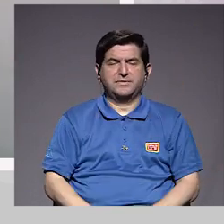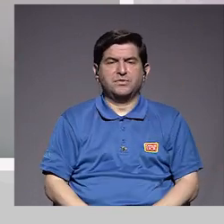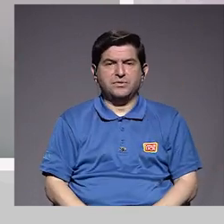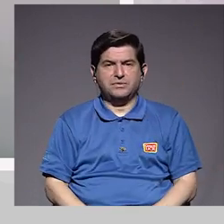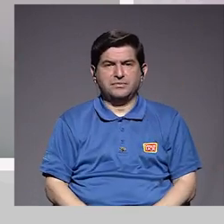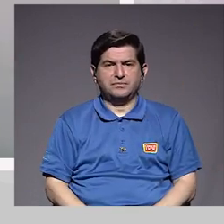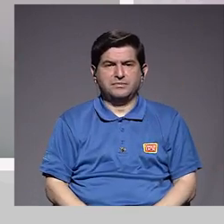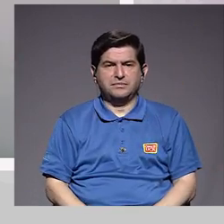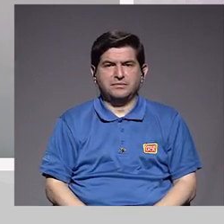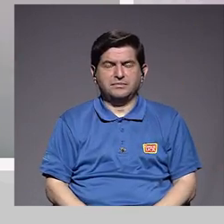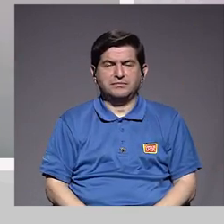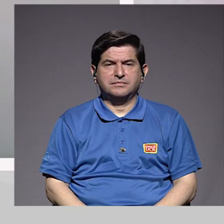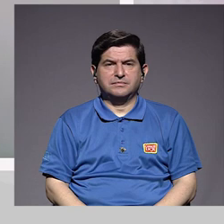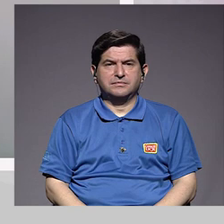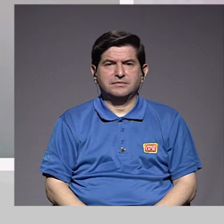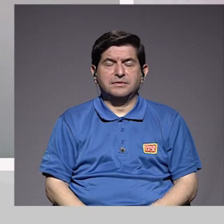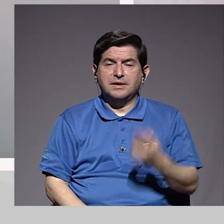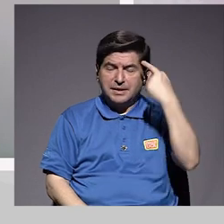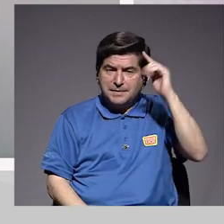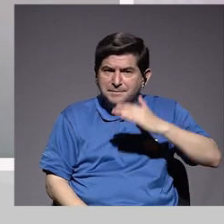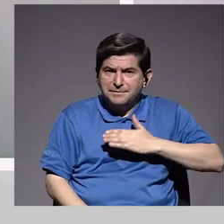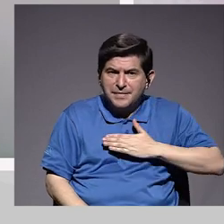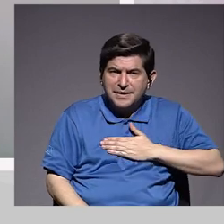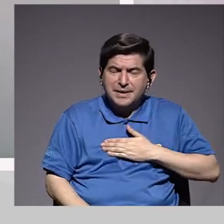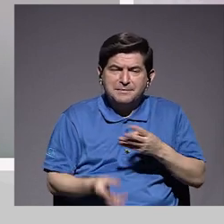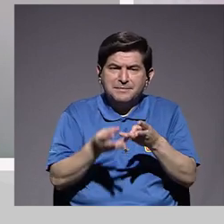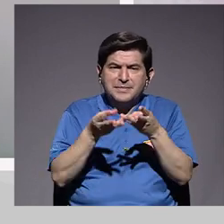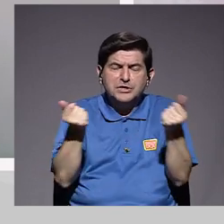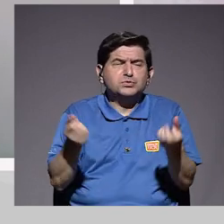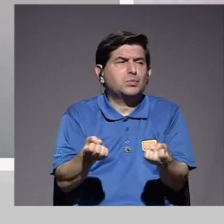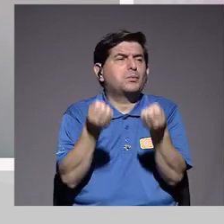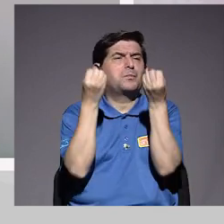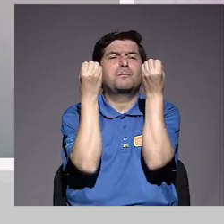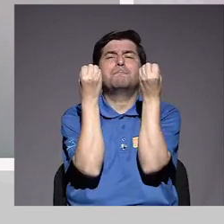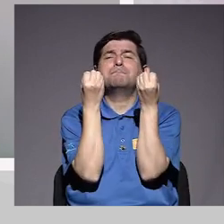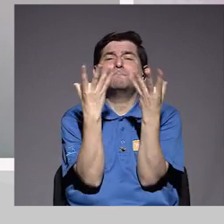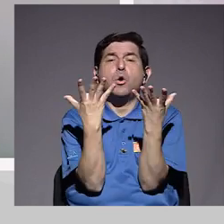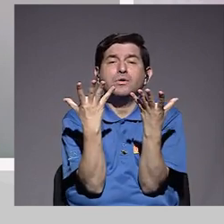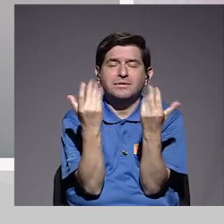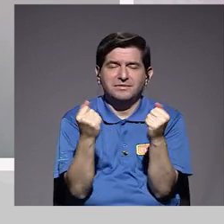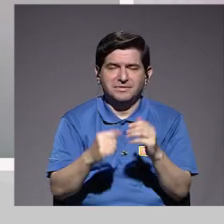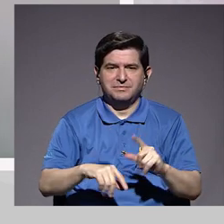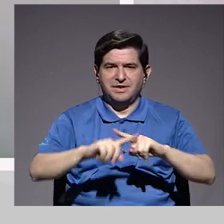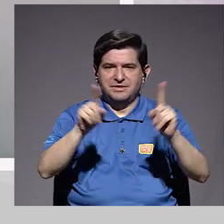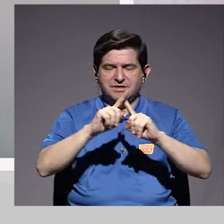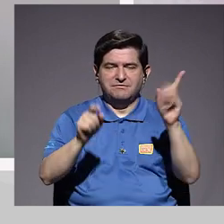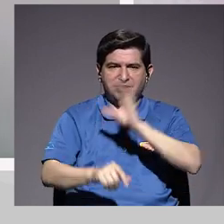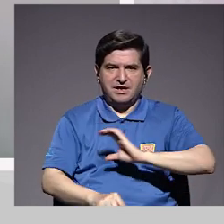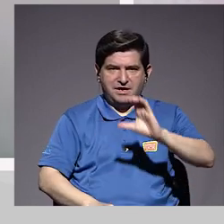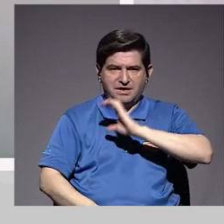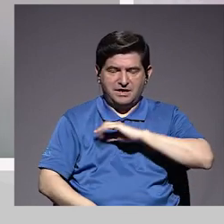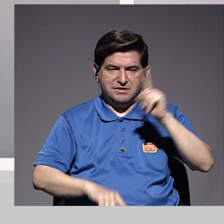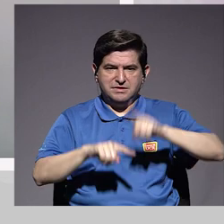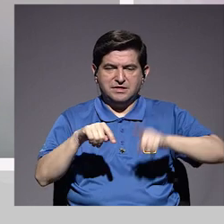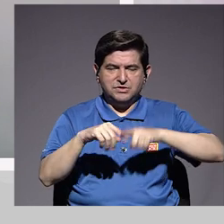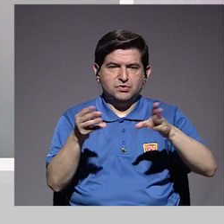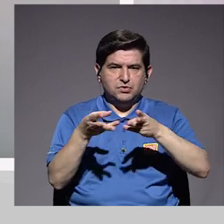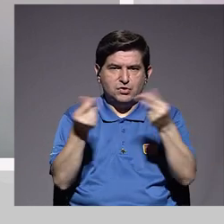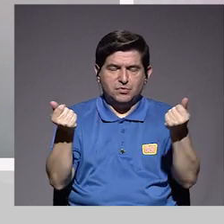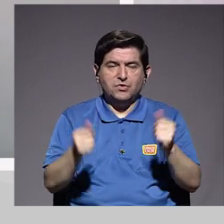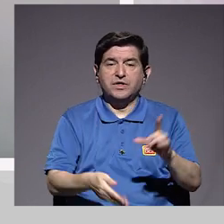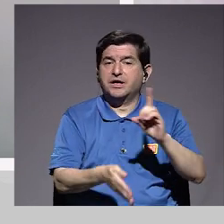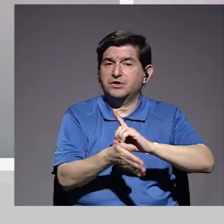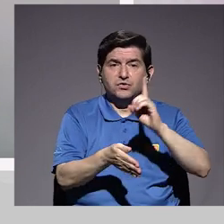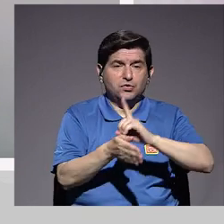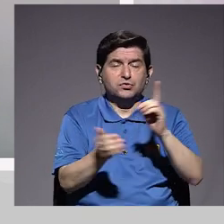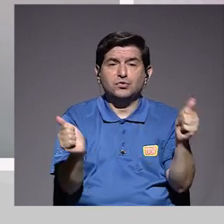a papilita en vivir mejor, para mí soluciona un montón de las particularidades que no podemos solucionar